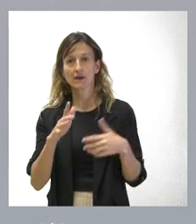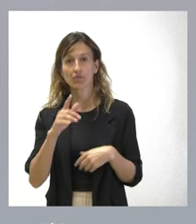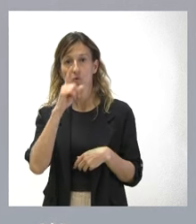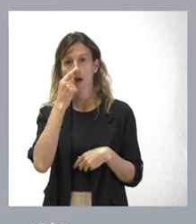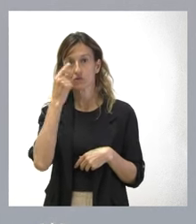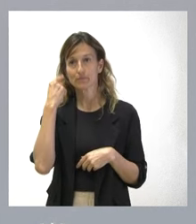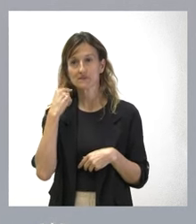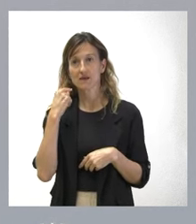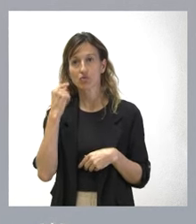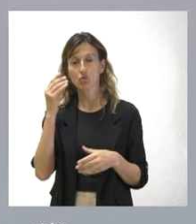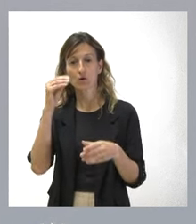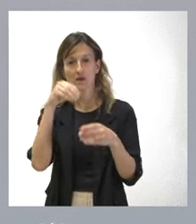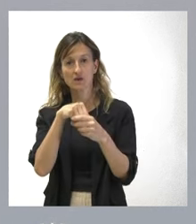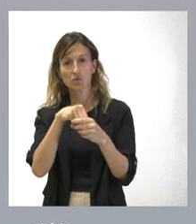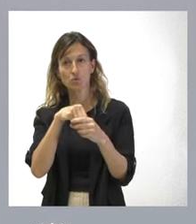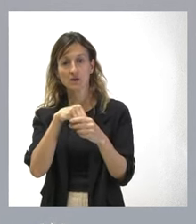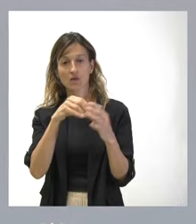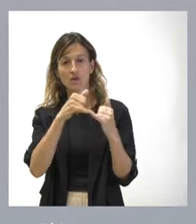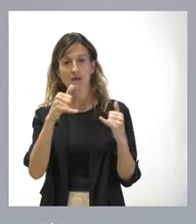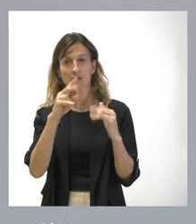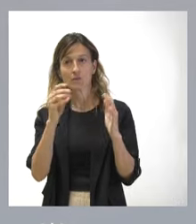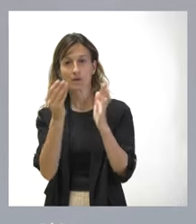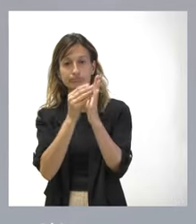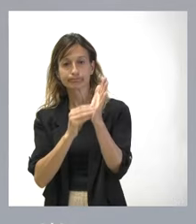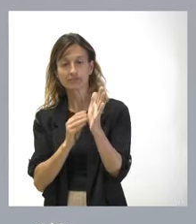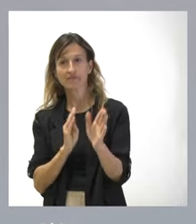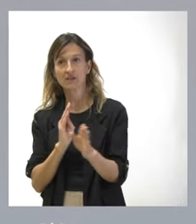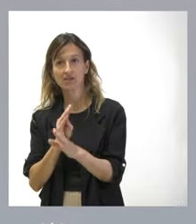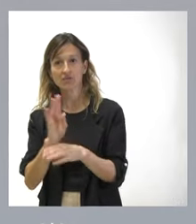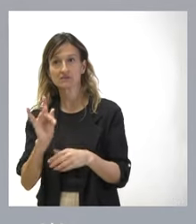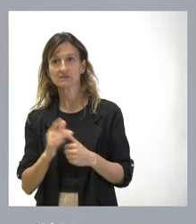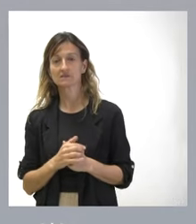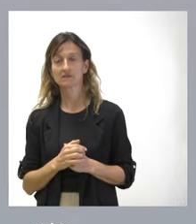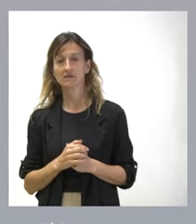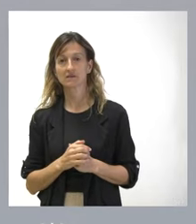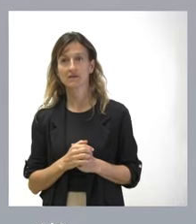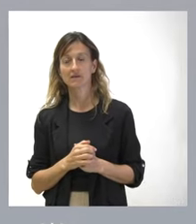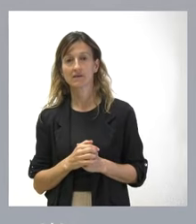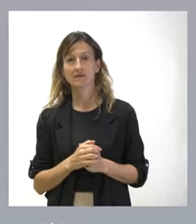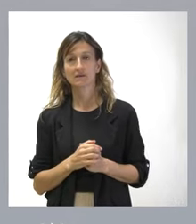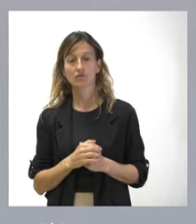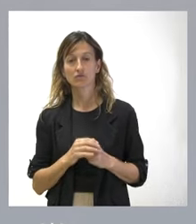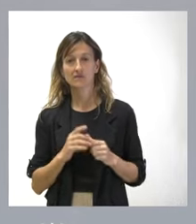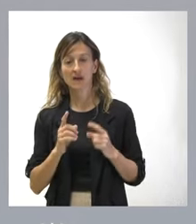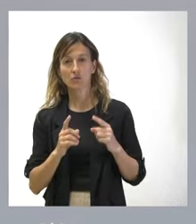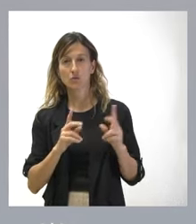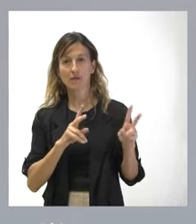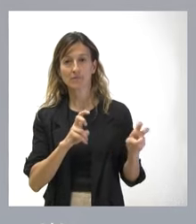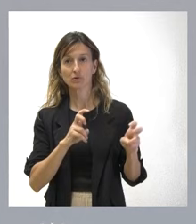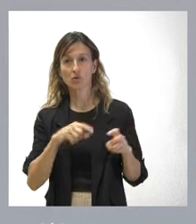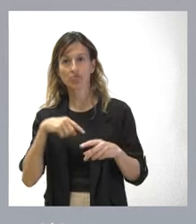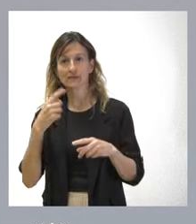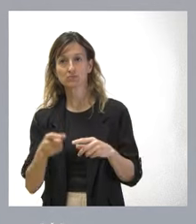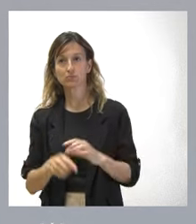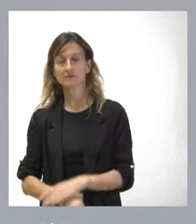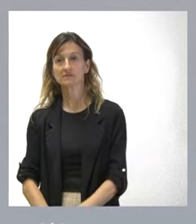se incluyeron otra serie de líneas que sí que incluyeron financiación y, por tanto, no todas lo fueron desde el principio, sino a medidas que lo fueron incluyendo en